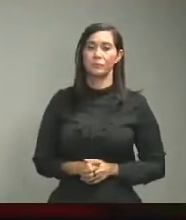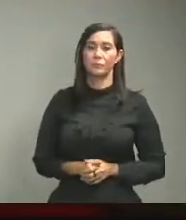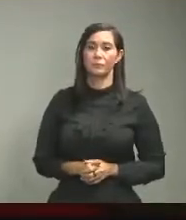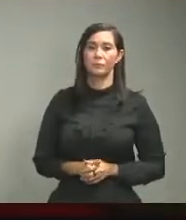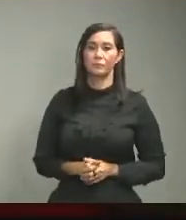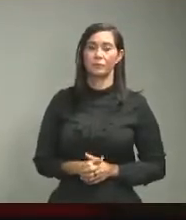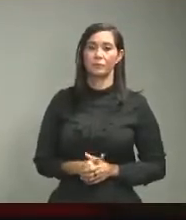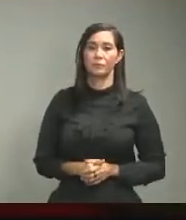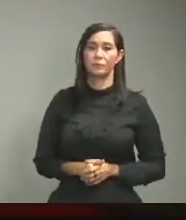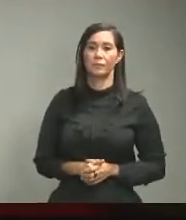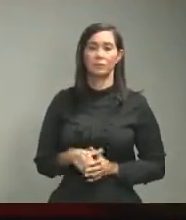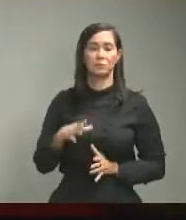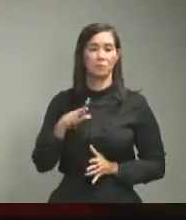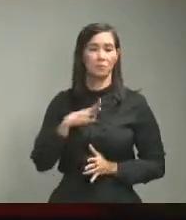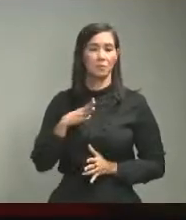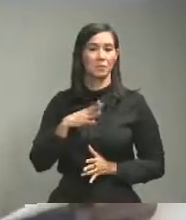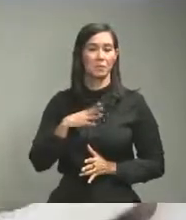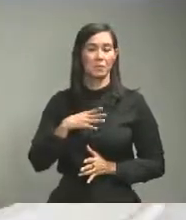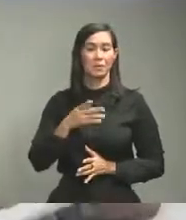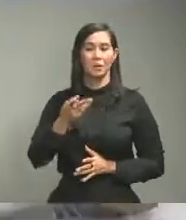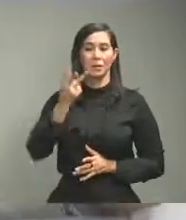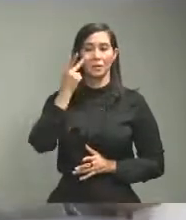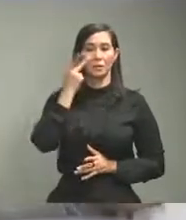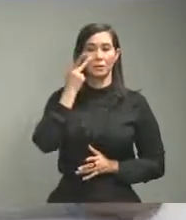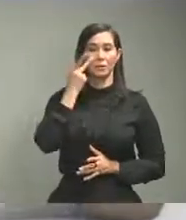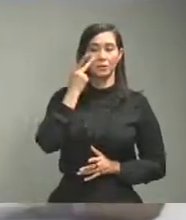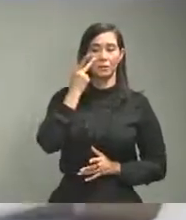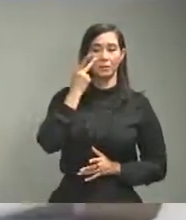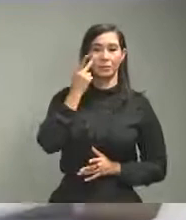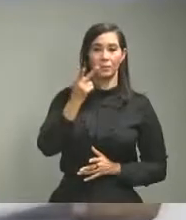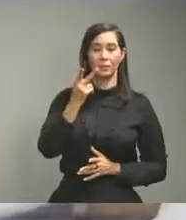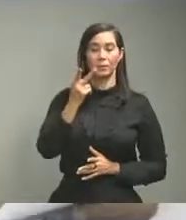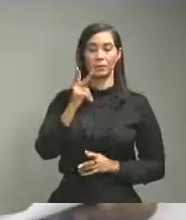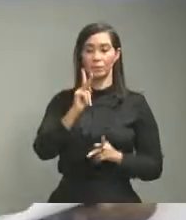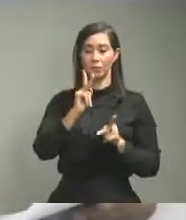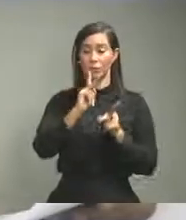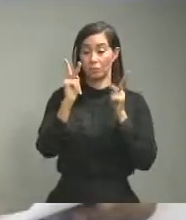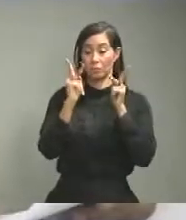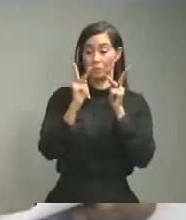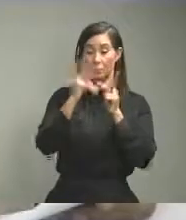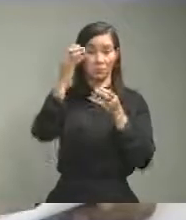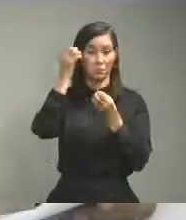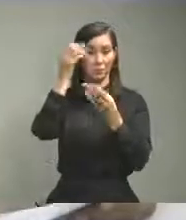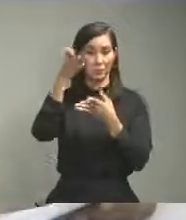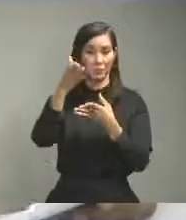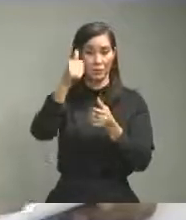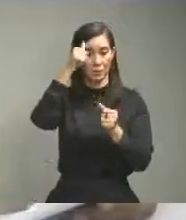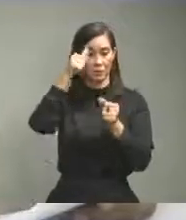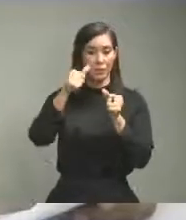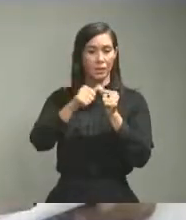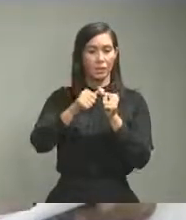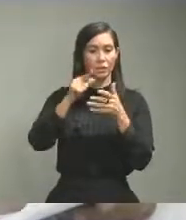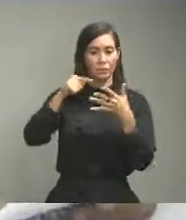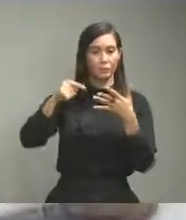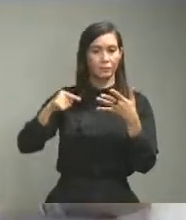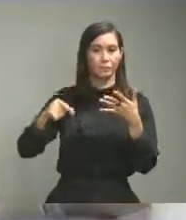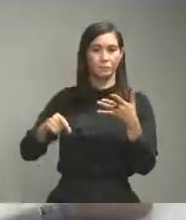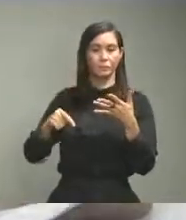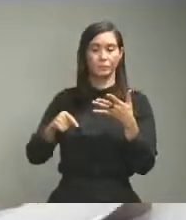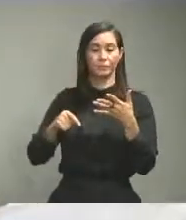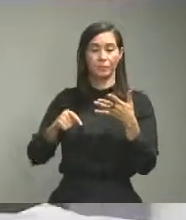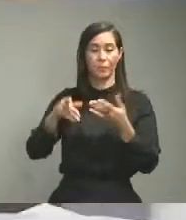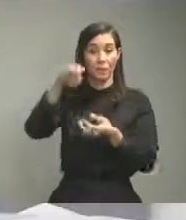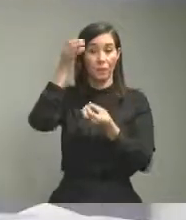bien nosotros hemos ido perfeccionando la información recordemos lo siguiente el